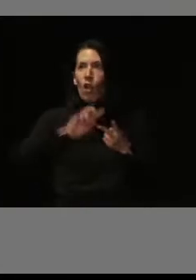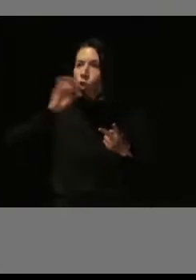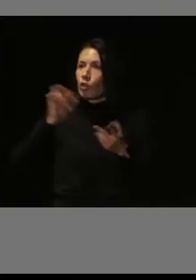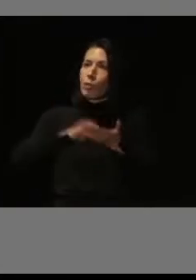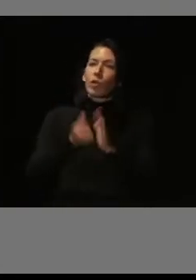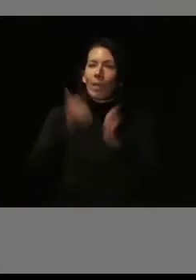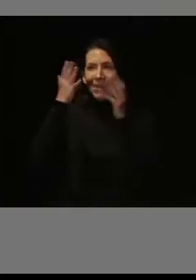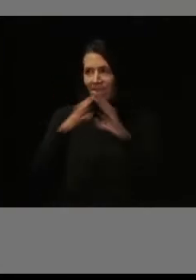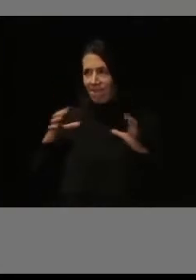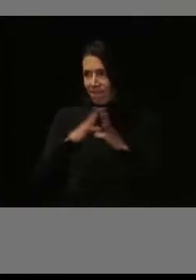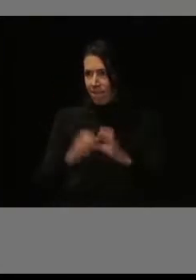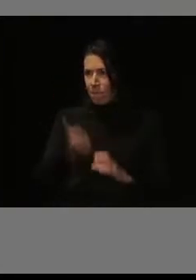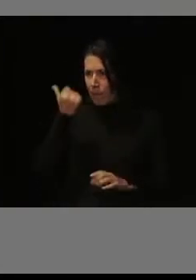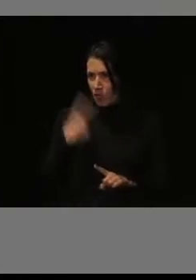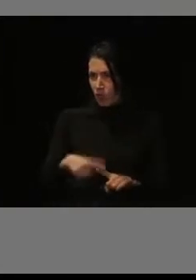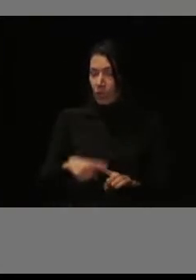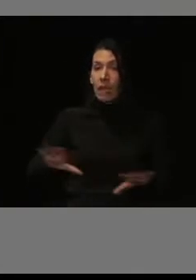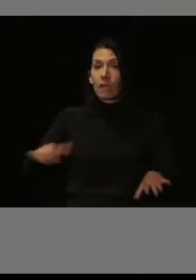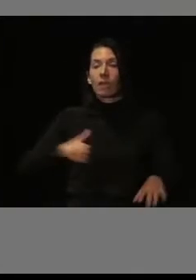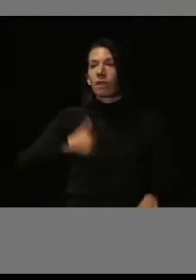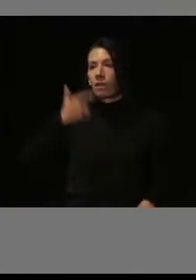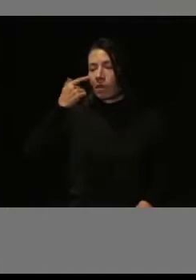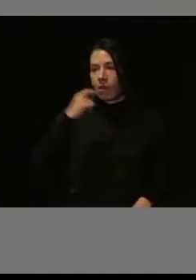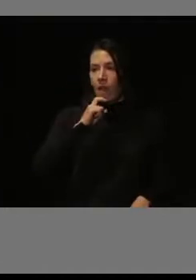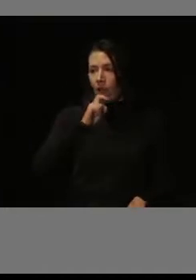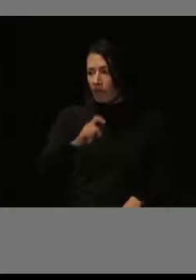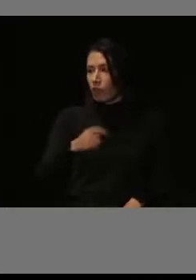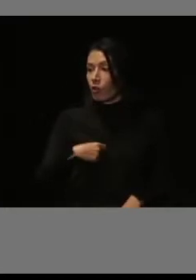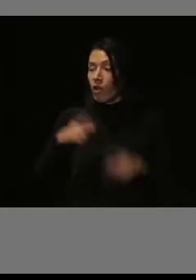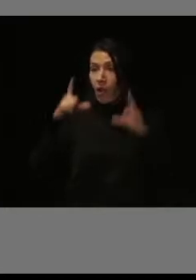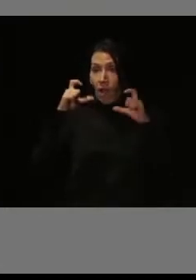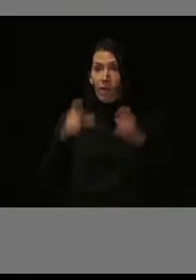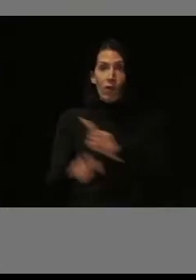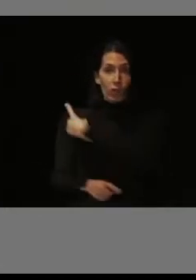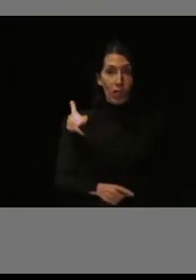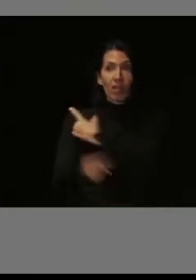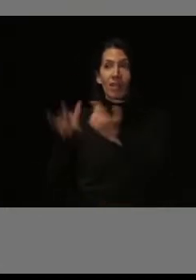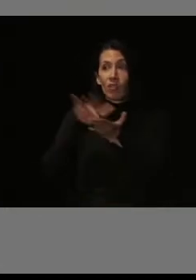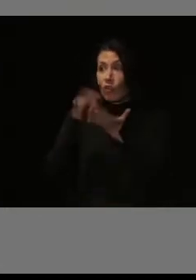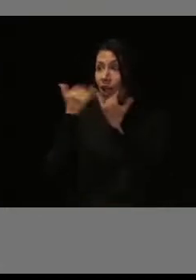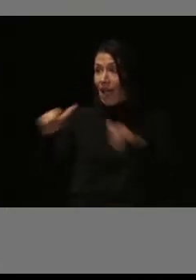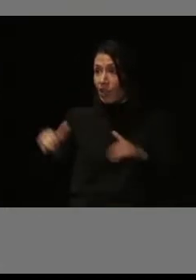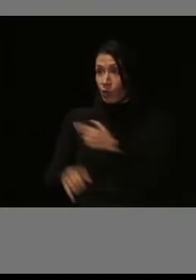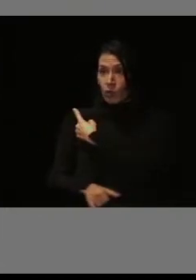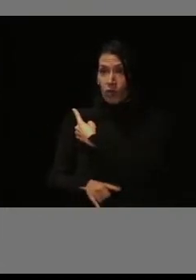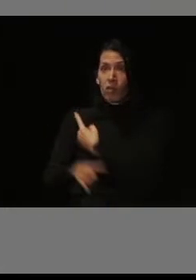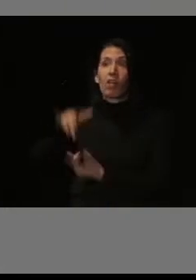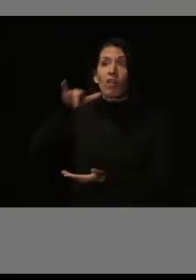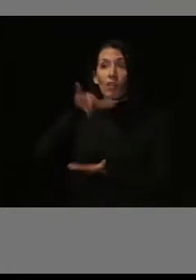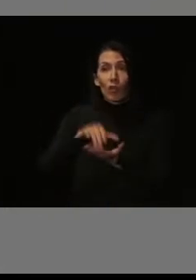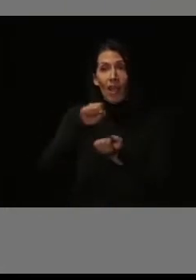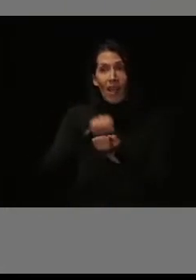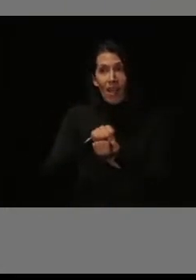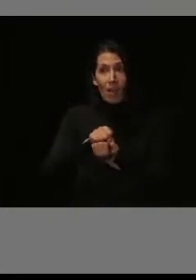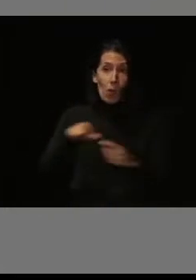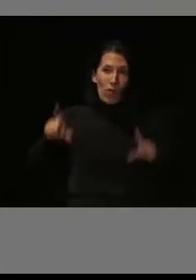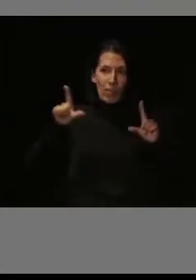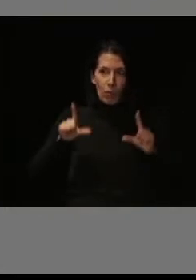Por cierto, aquí tenéis una foto del acto en el que se le entregó los diplomas.